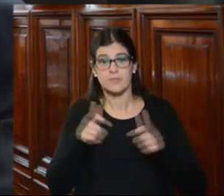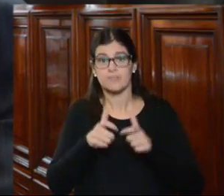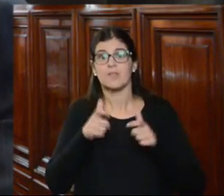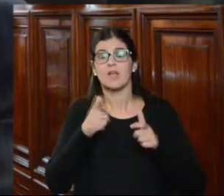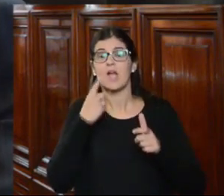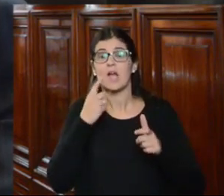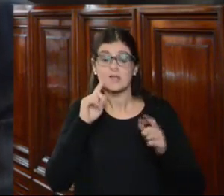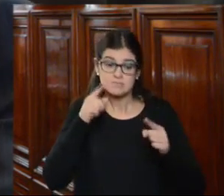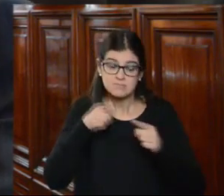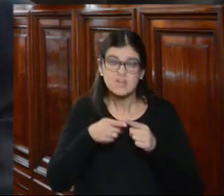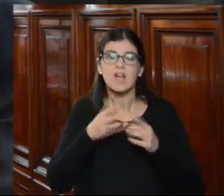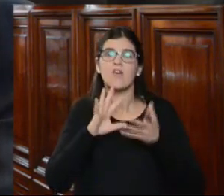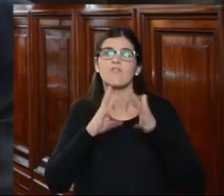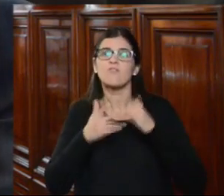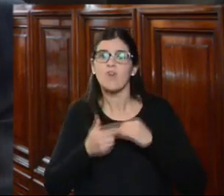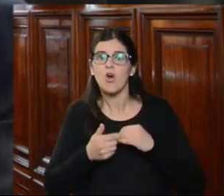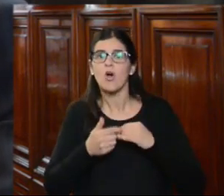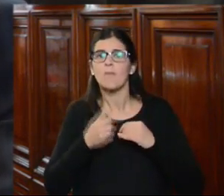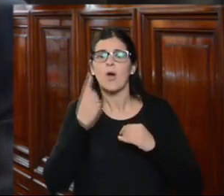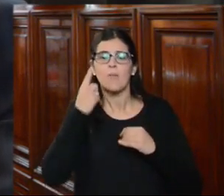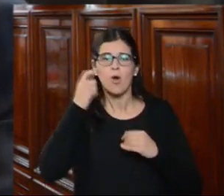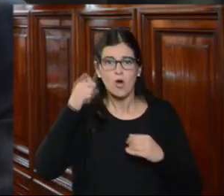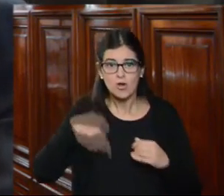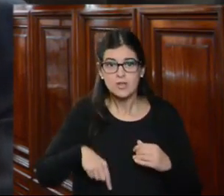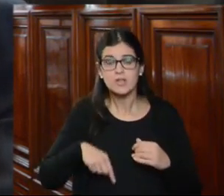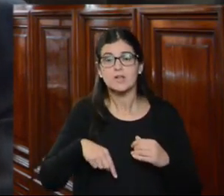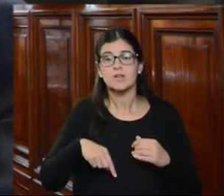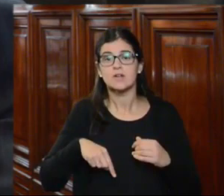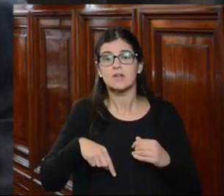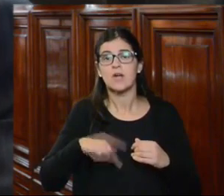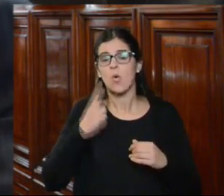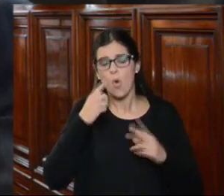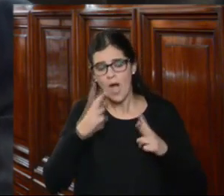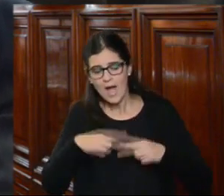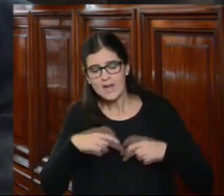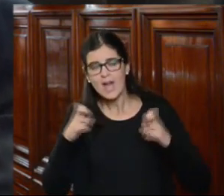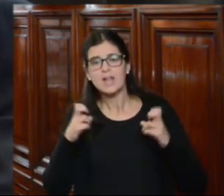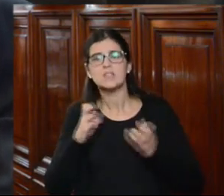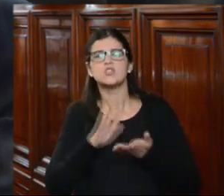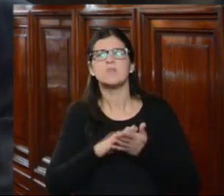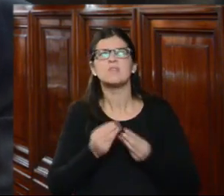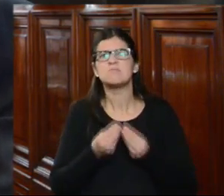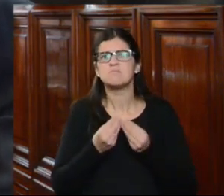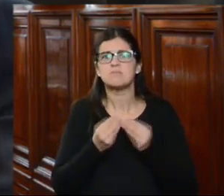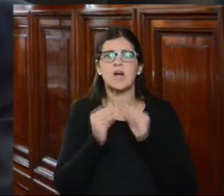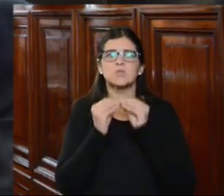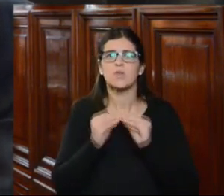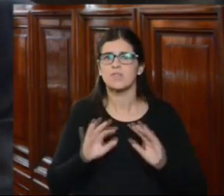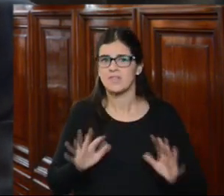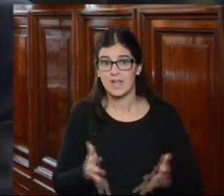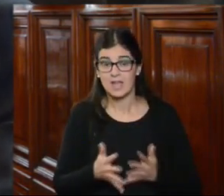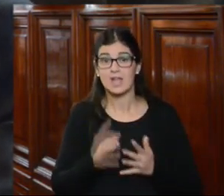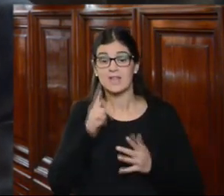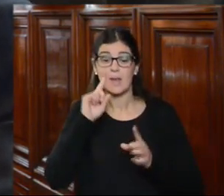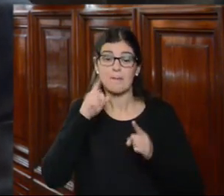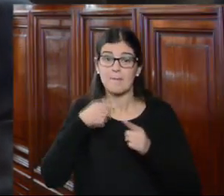una reflexión y una un análisis sobre lo que puede significar desde